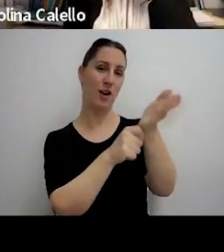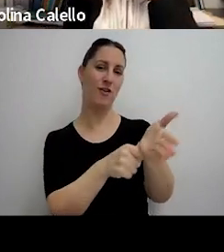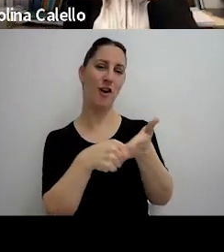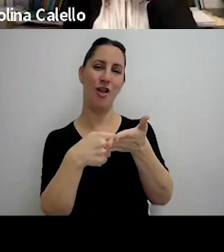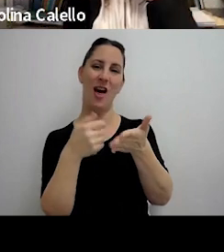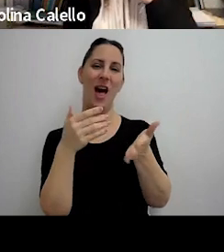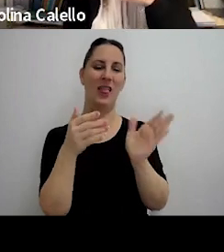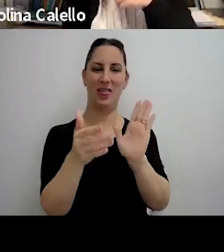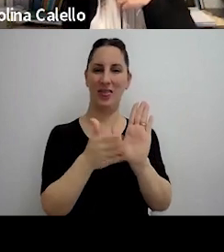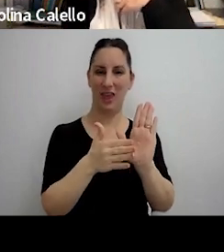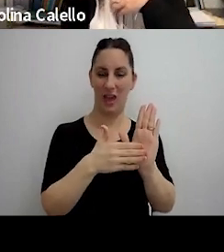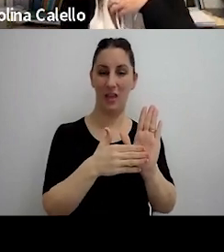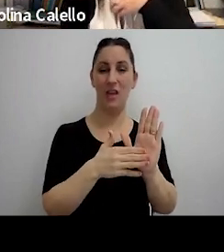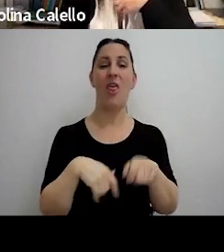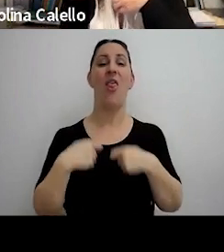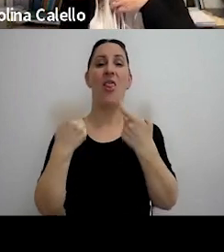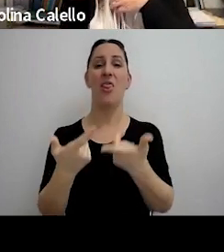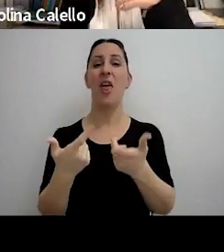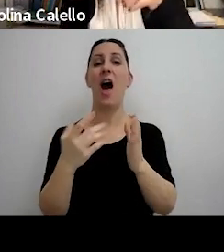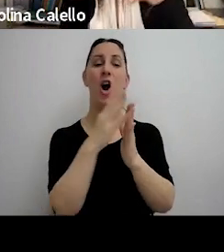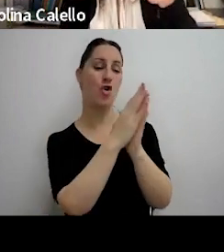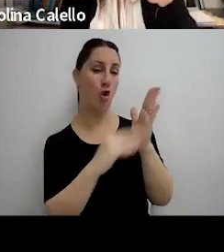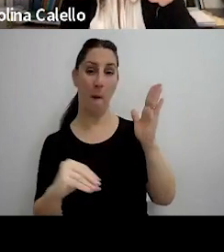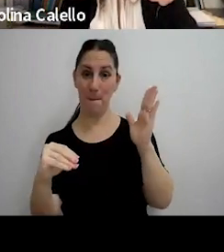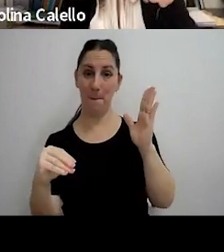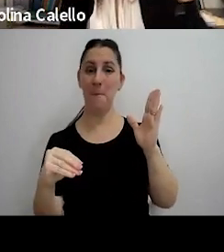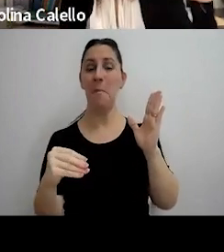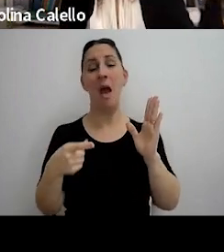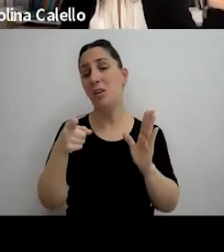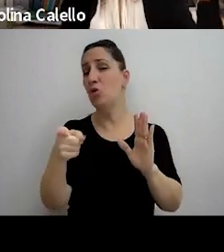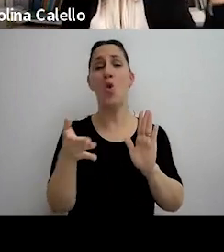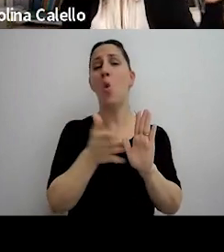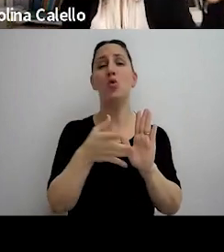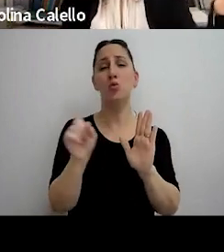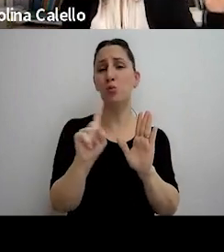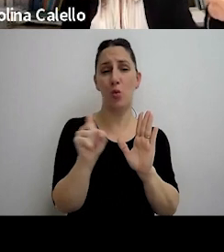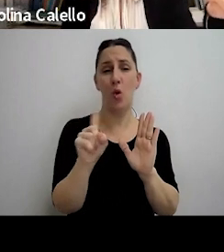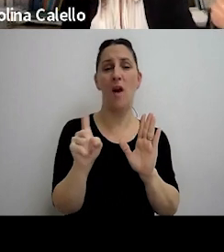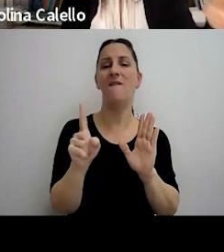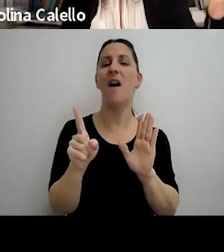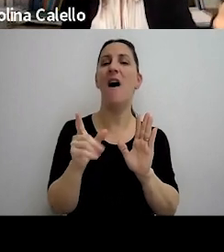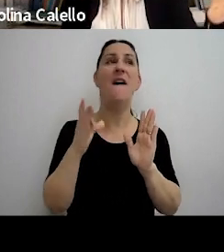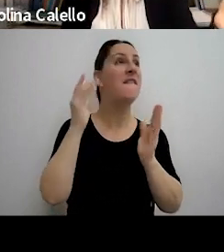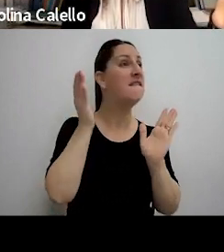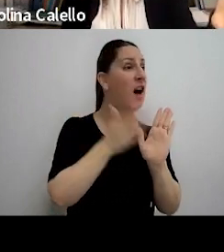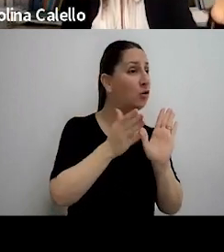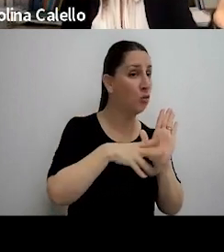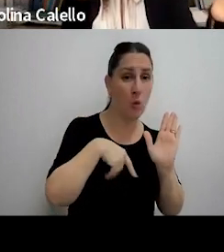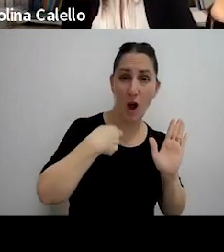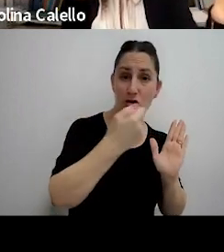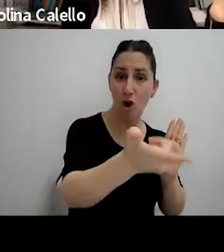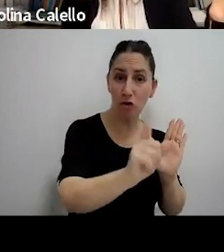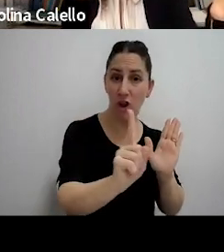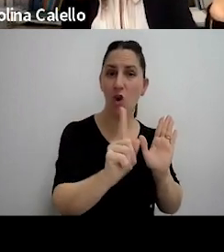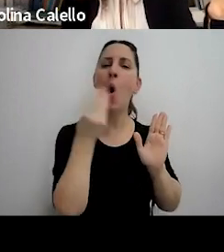y lo que dicen es el hecho de acompañar copiado de la comanda no prueba que no se haya emitido la factura ni se identifica